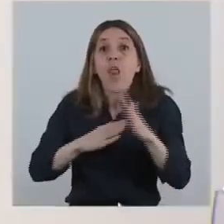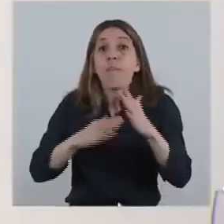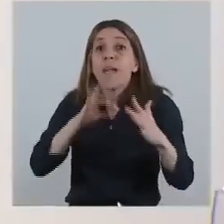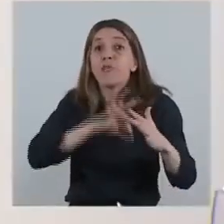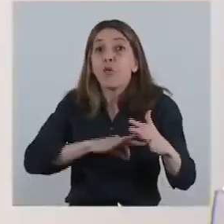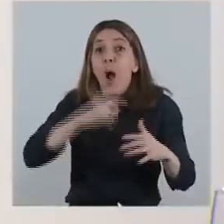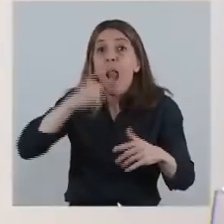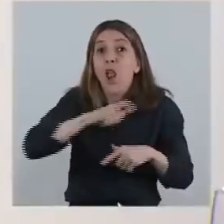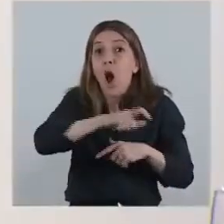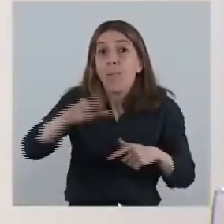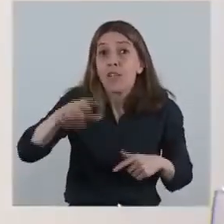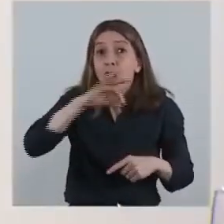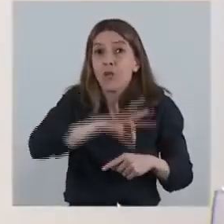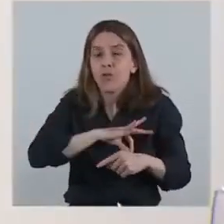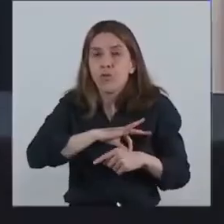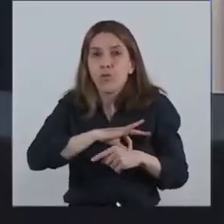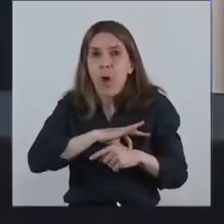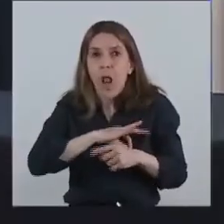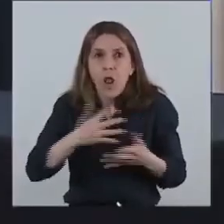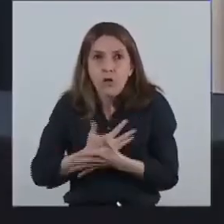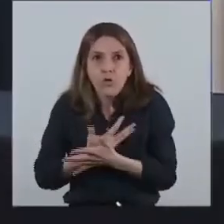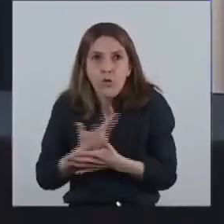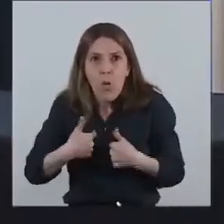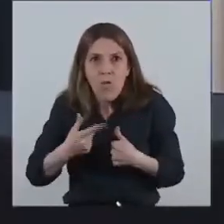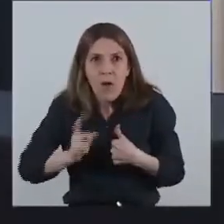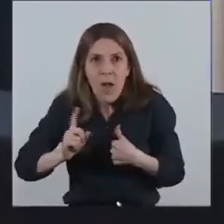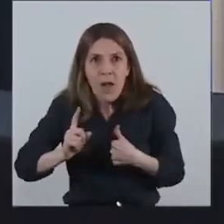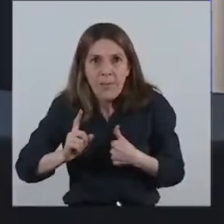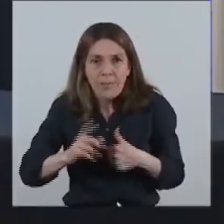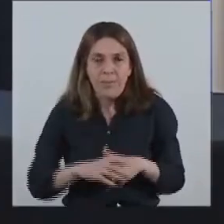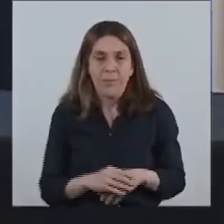no será gravosa.